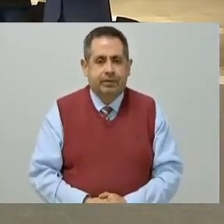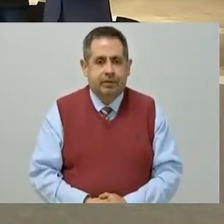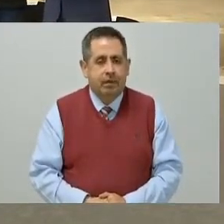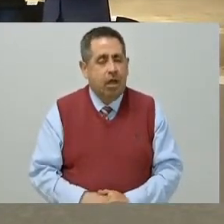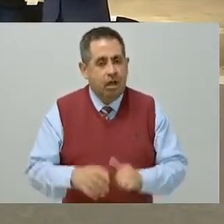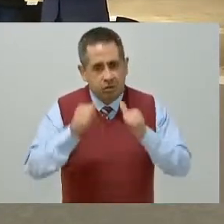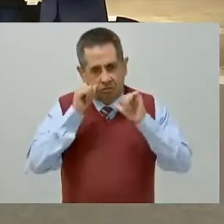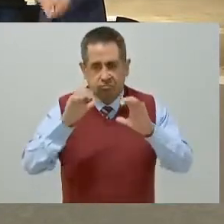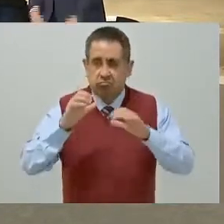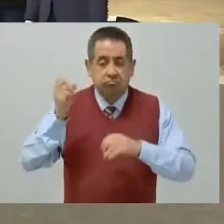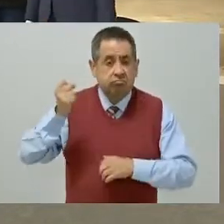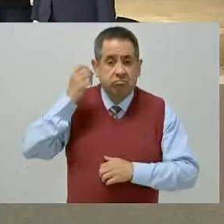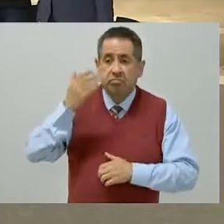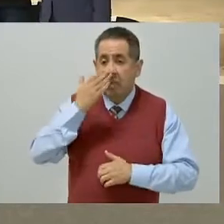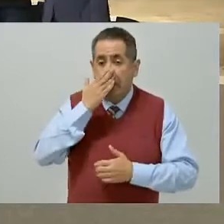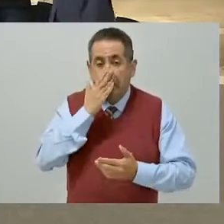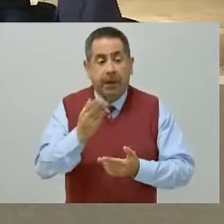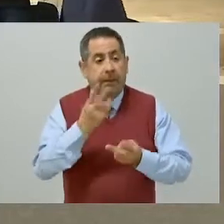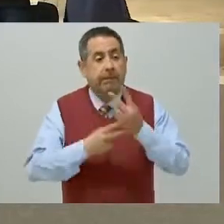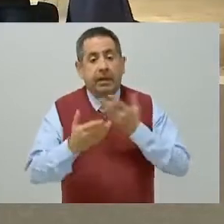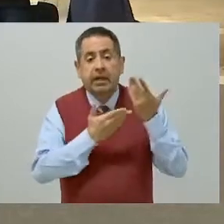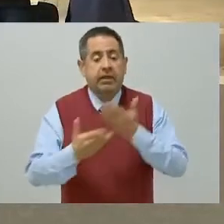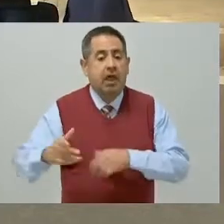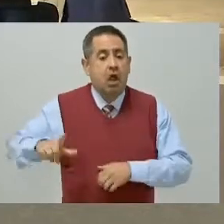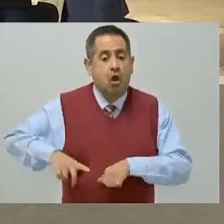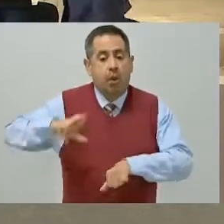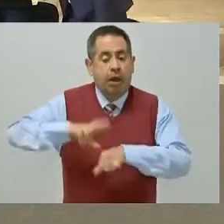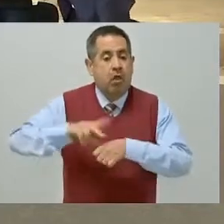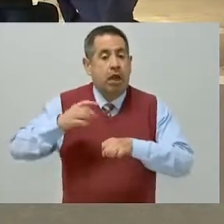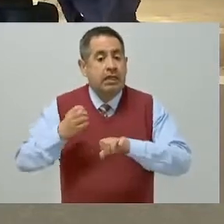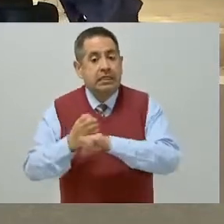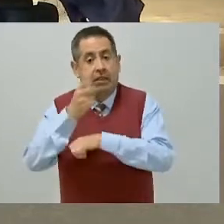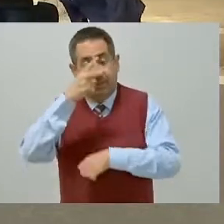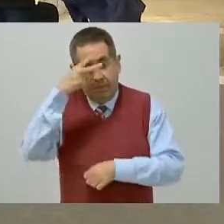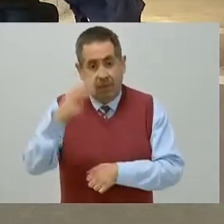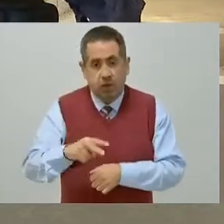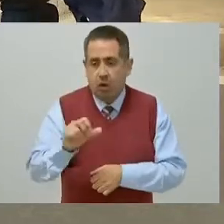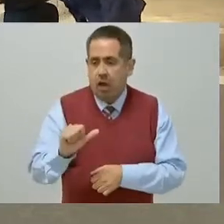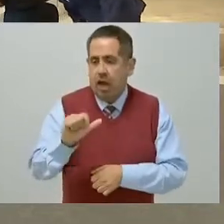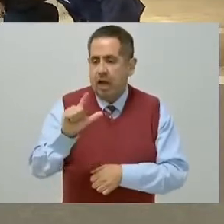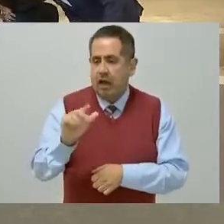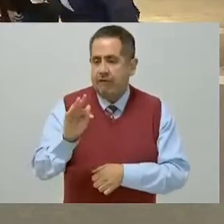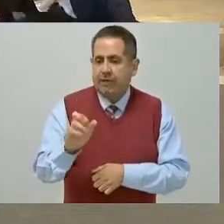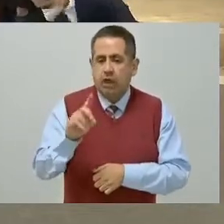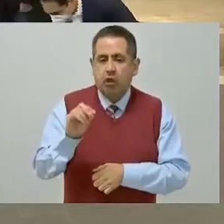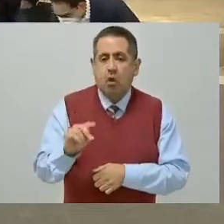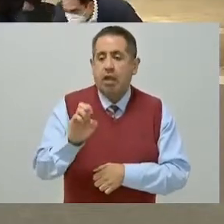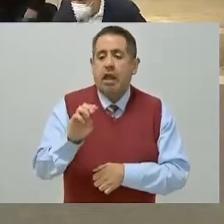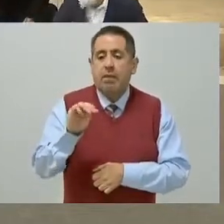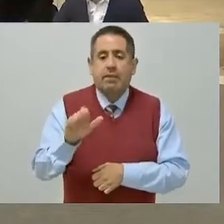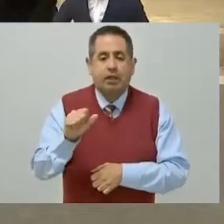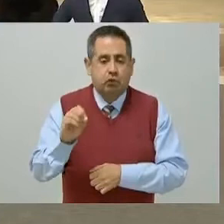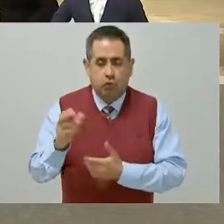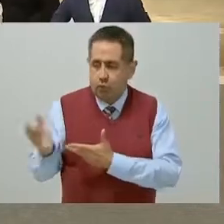Escuchemos el mensaje de bienvenida a cargo del Gobernador del Estado de México, Alfredo del Mazo Maza.